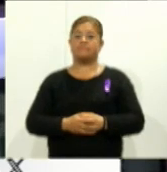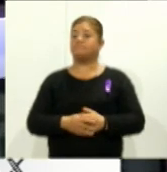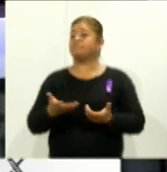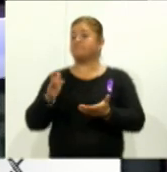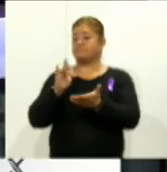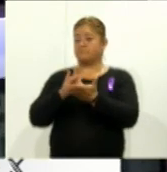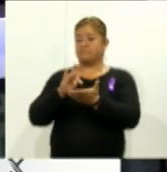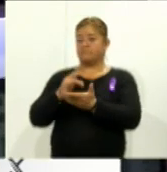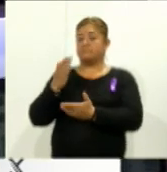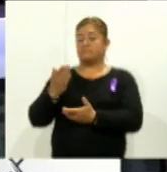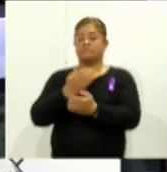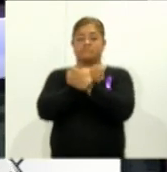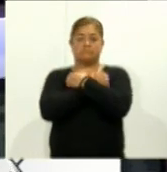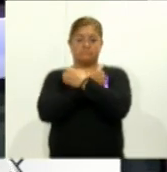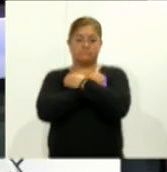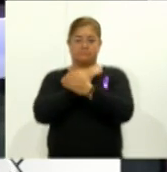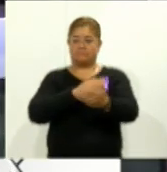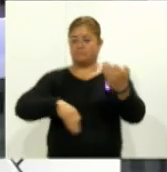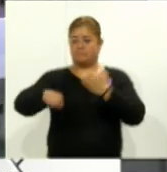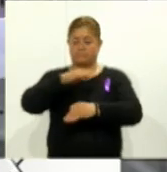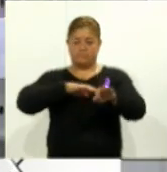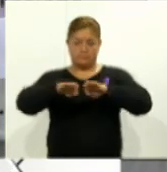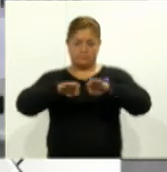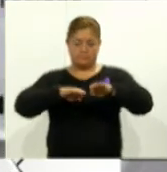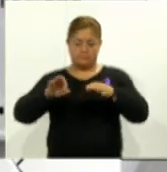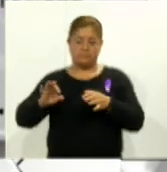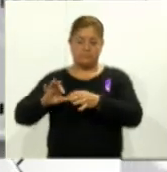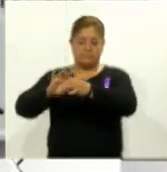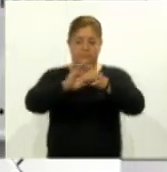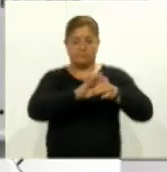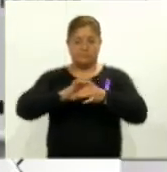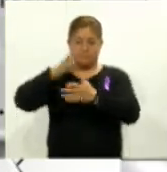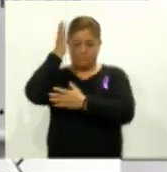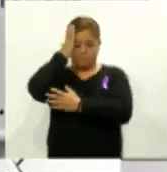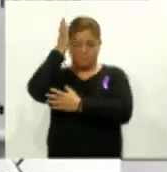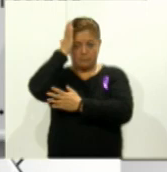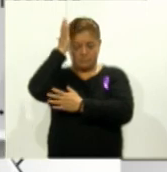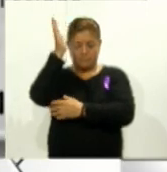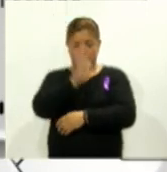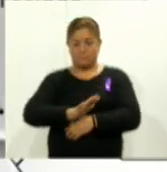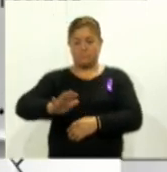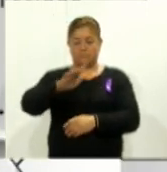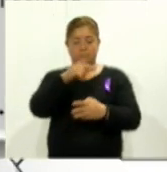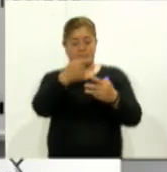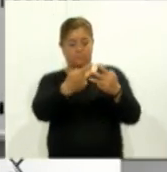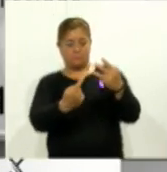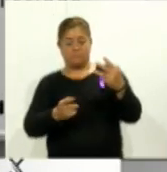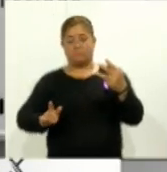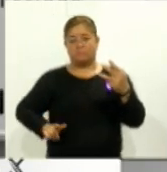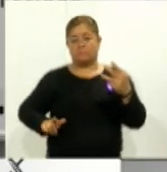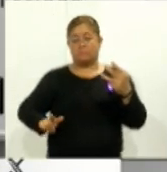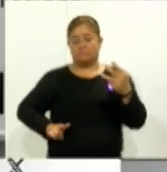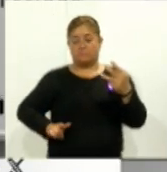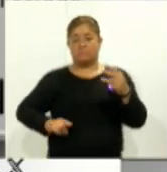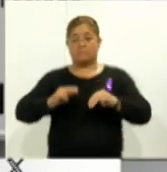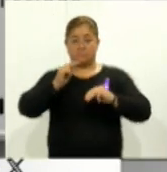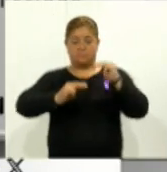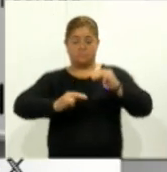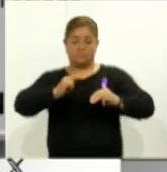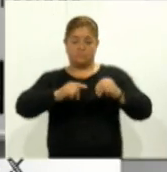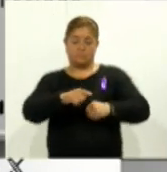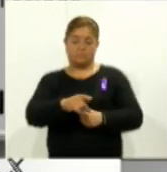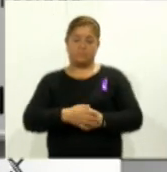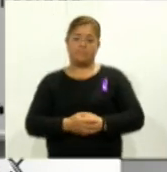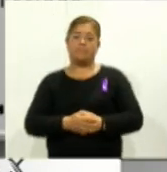la civilidad, la educación, el trabajo en conjunto con todas las autoridades sanitarias de los tres niveles de gobierno y